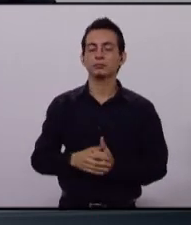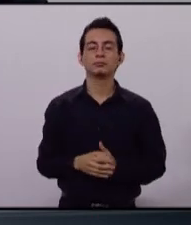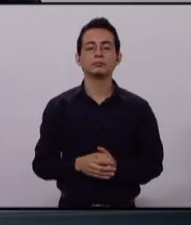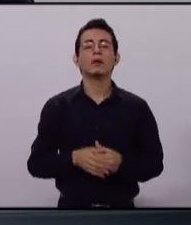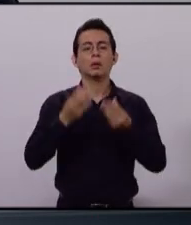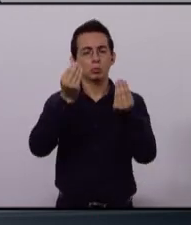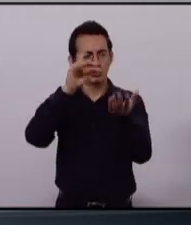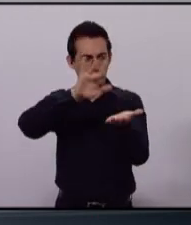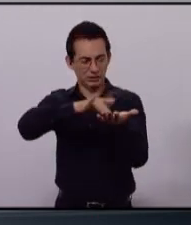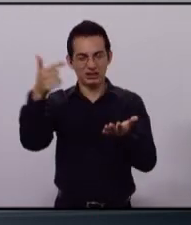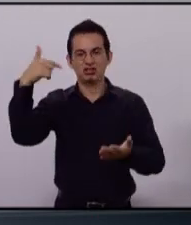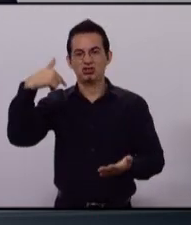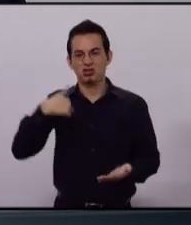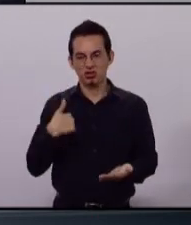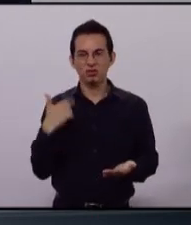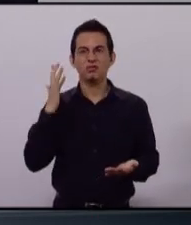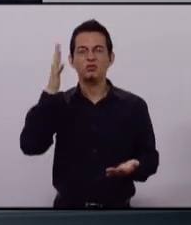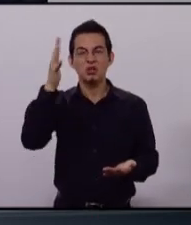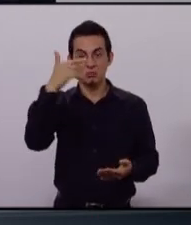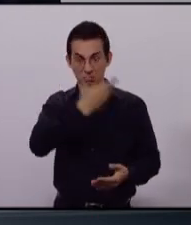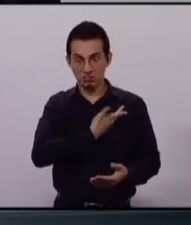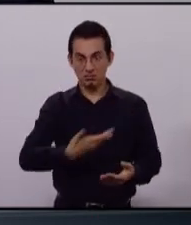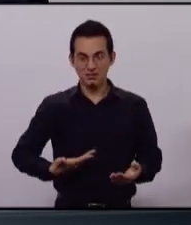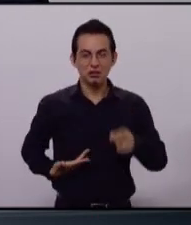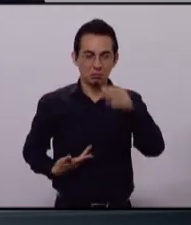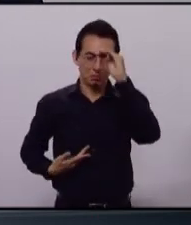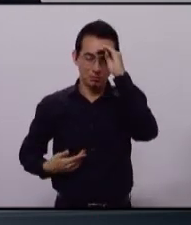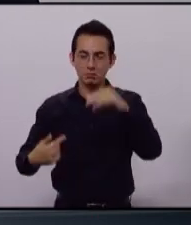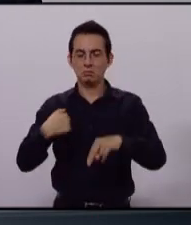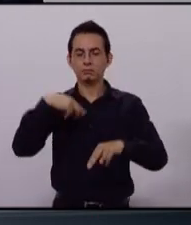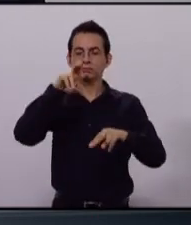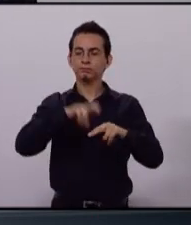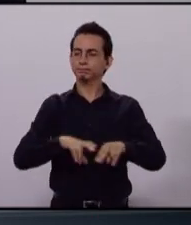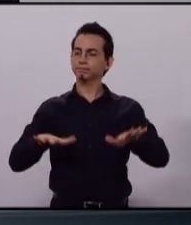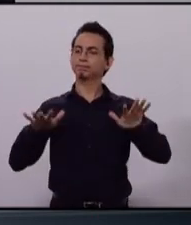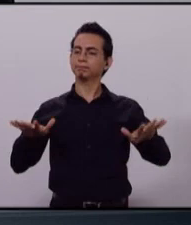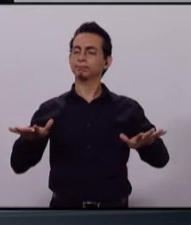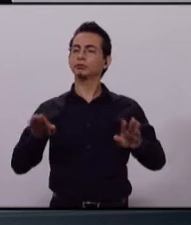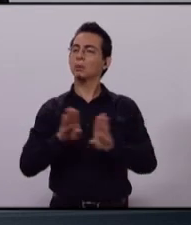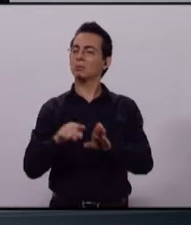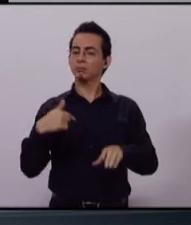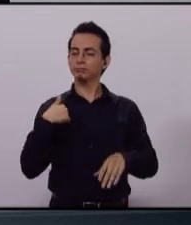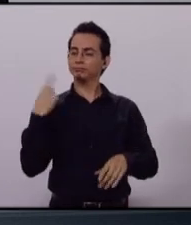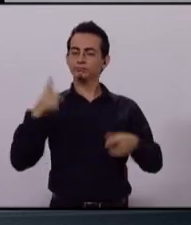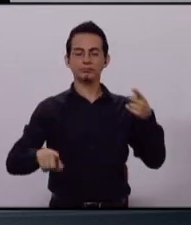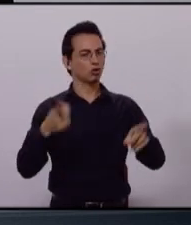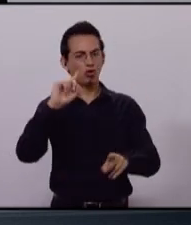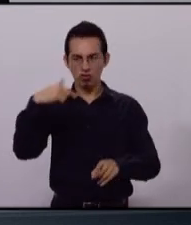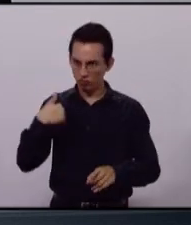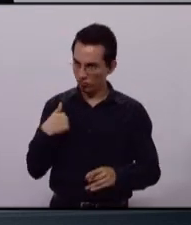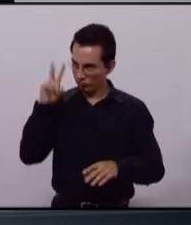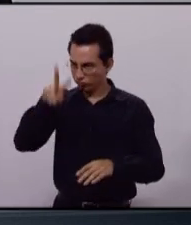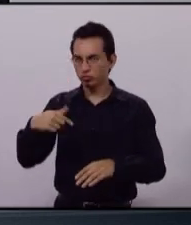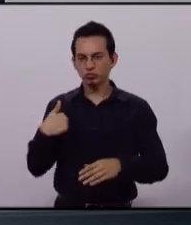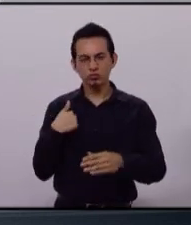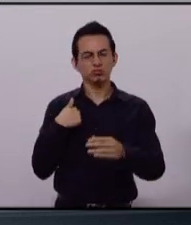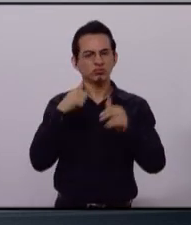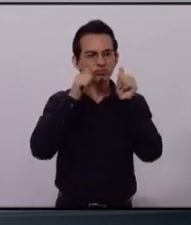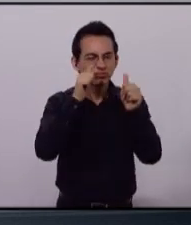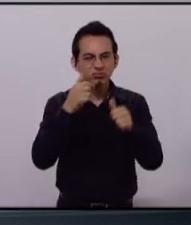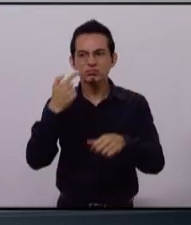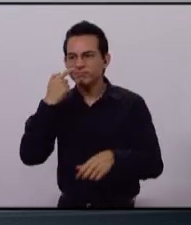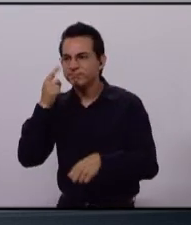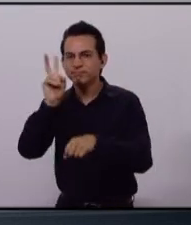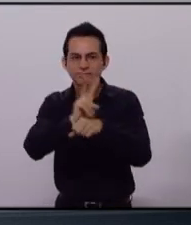presidente de calle, no de escritorio, porque en la calle se trabaja, porque en la calle se conoce toda la